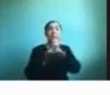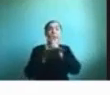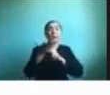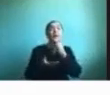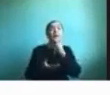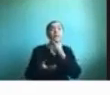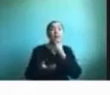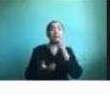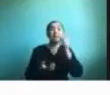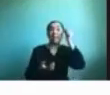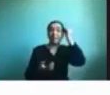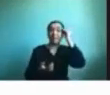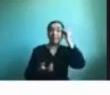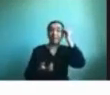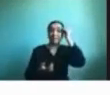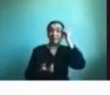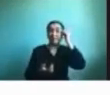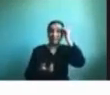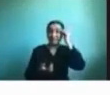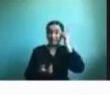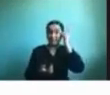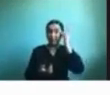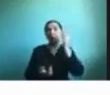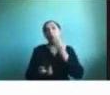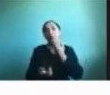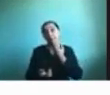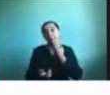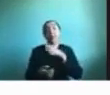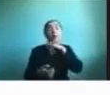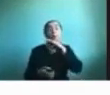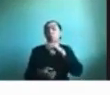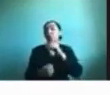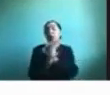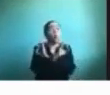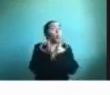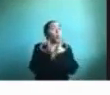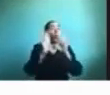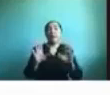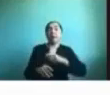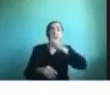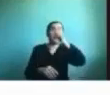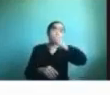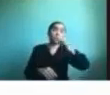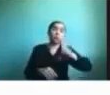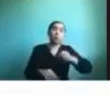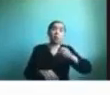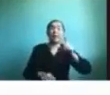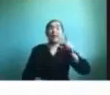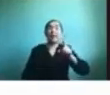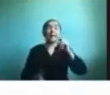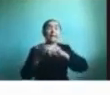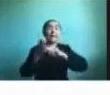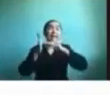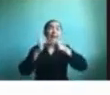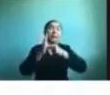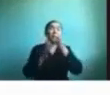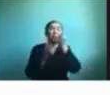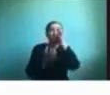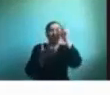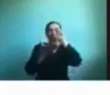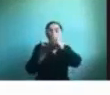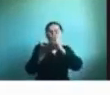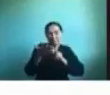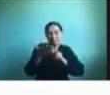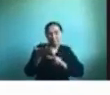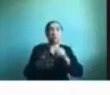discapacidad intelectual principalmente pero también puede ser utilizada por cualquier persona que tenga problemas de comprensión que fue un trabajo que hicimos